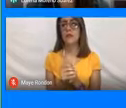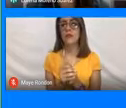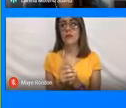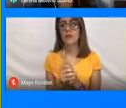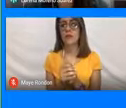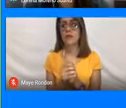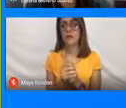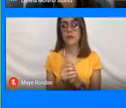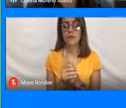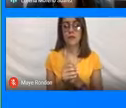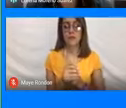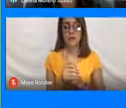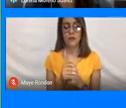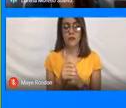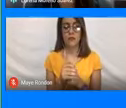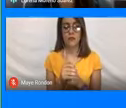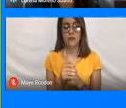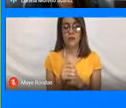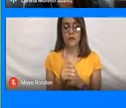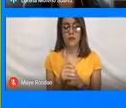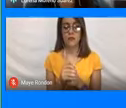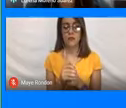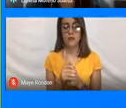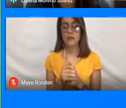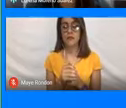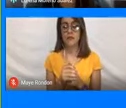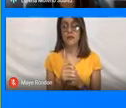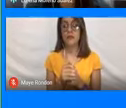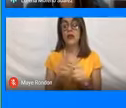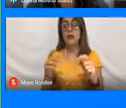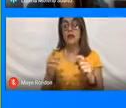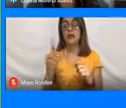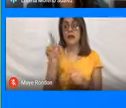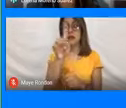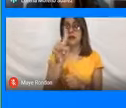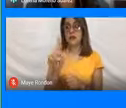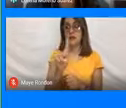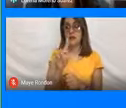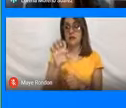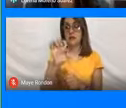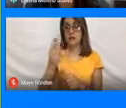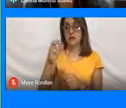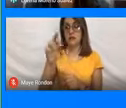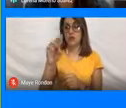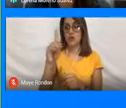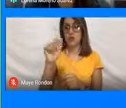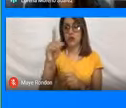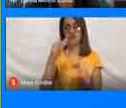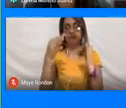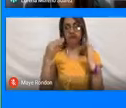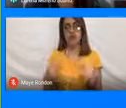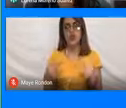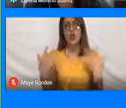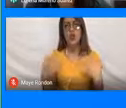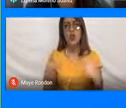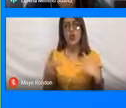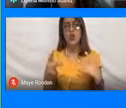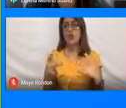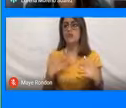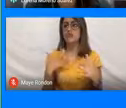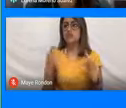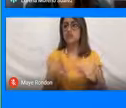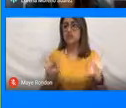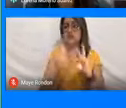Bueno, arrancamos. La seguridad turística, la seguridad, perdón, es un requisito indispensable para la competitividad y la